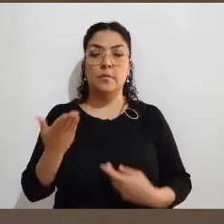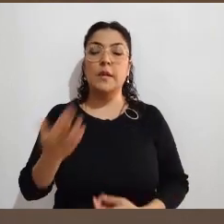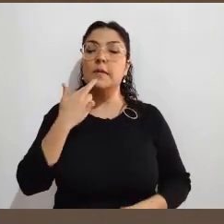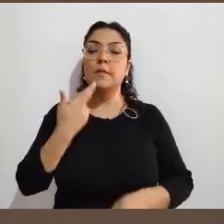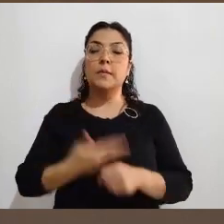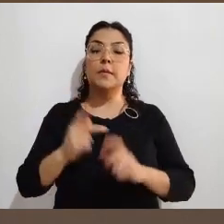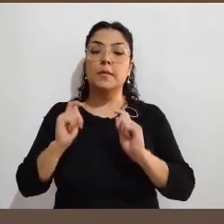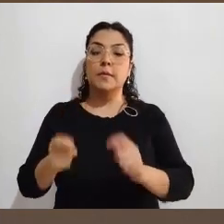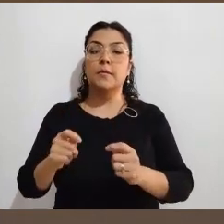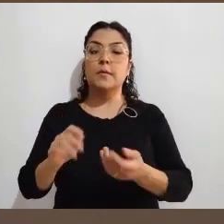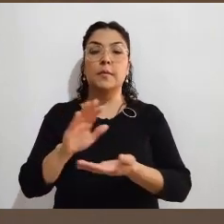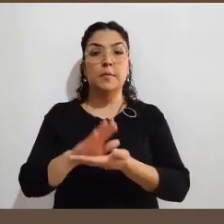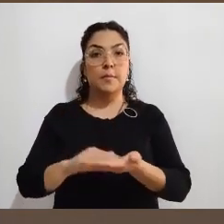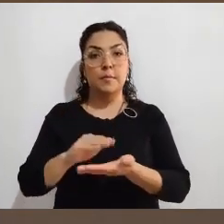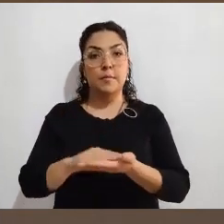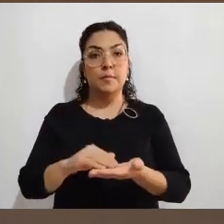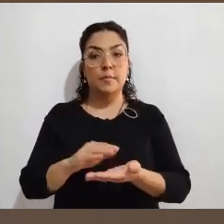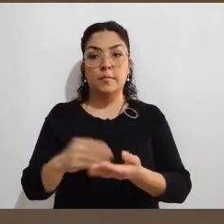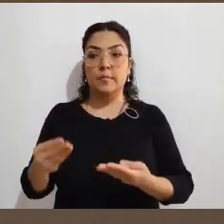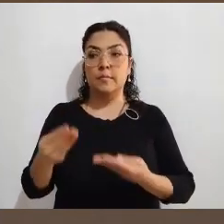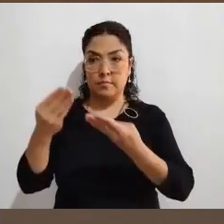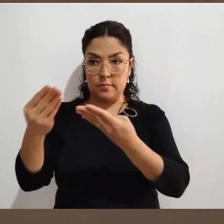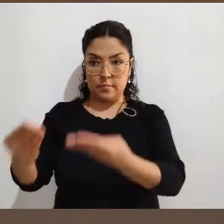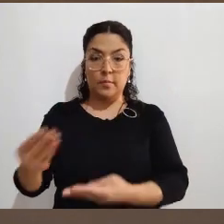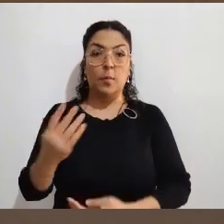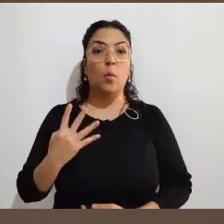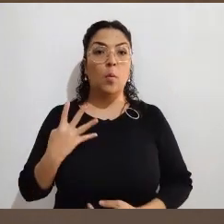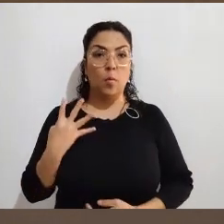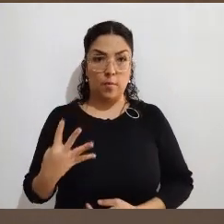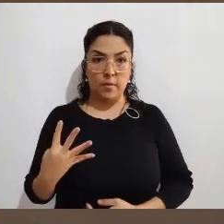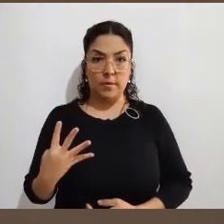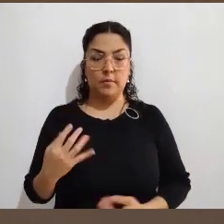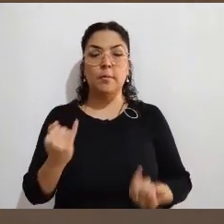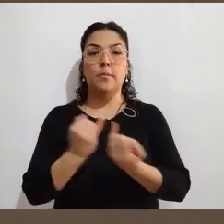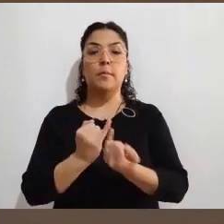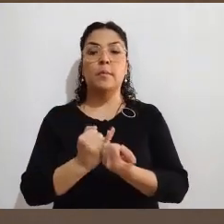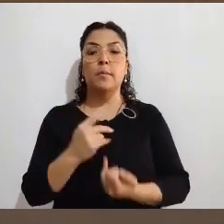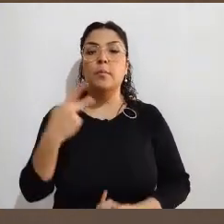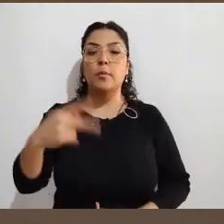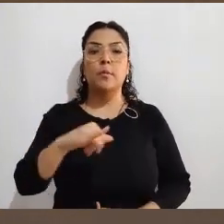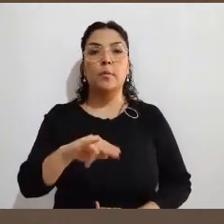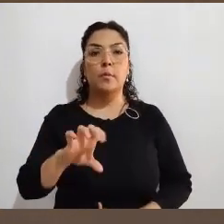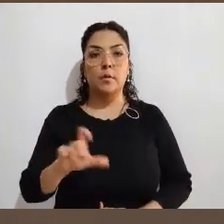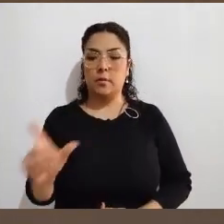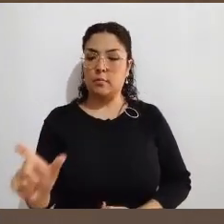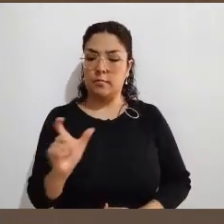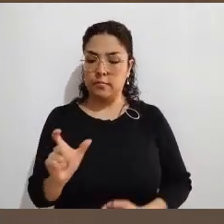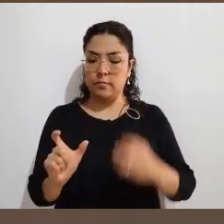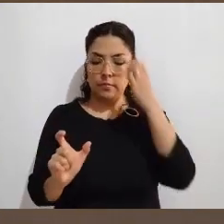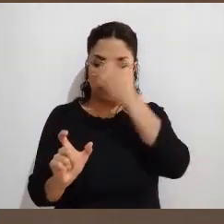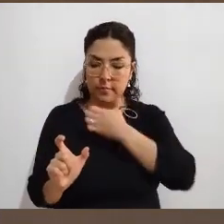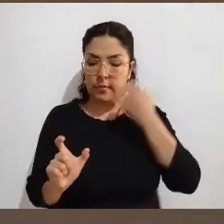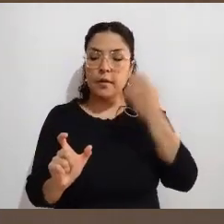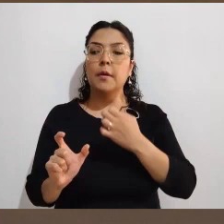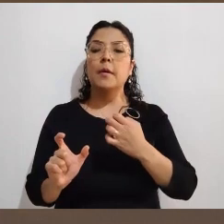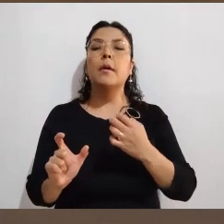en el estado nominal y te den tu boleta, más bien dicho en este caso cuatro boletas, para que puedas emitir su sufragio por